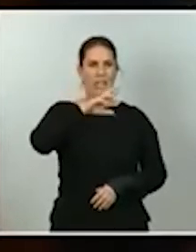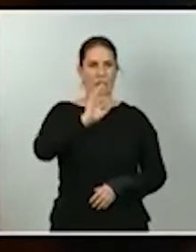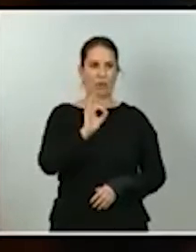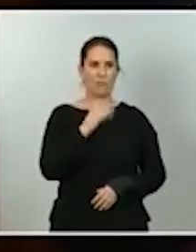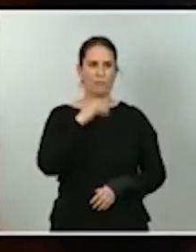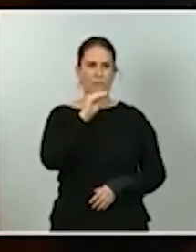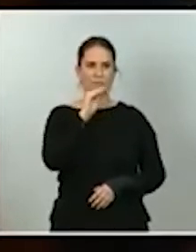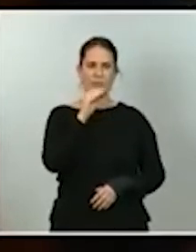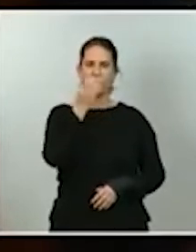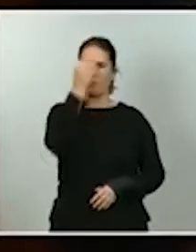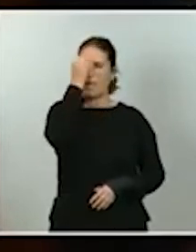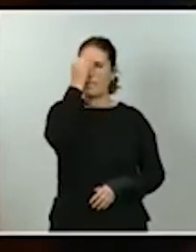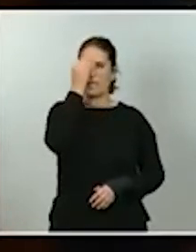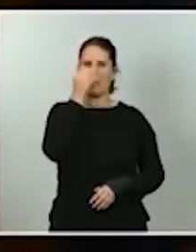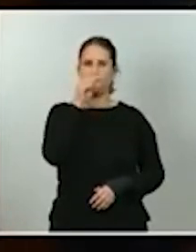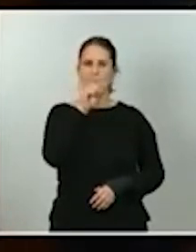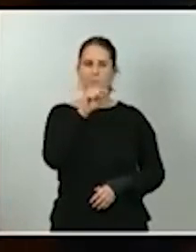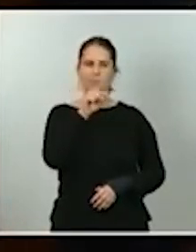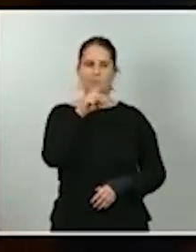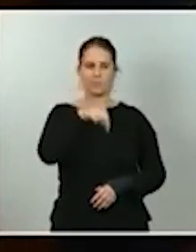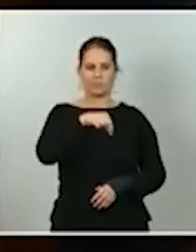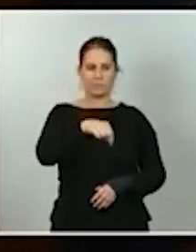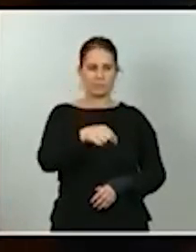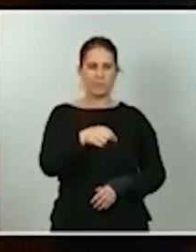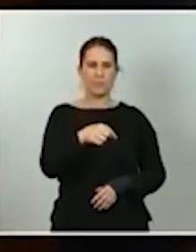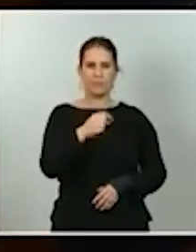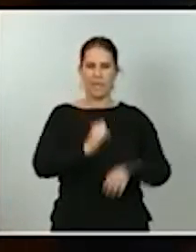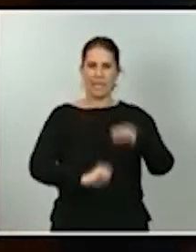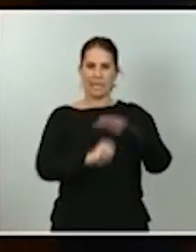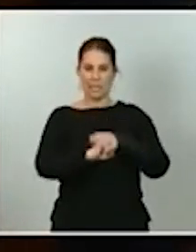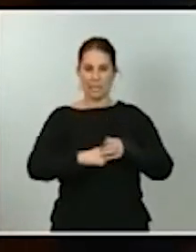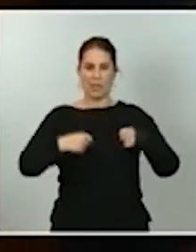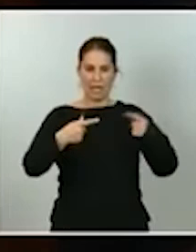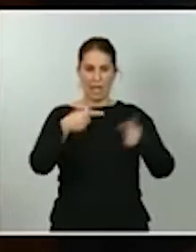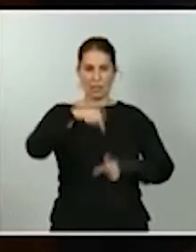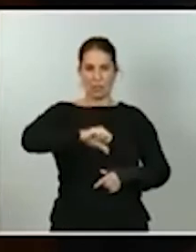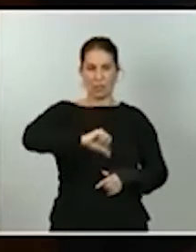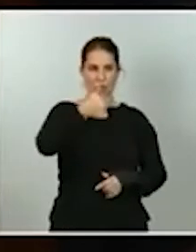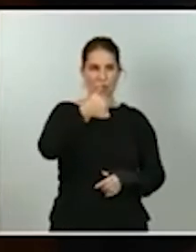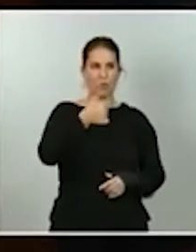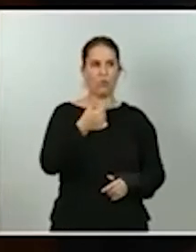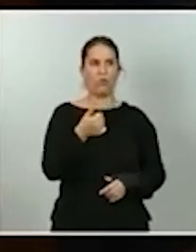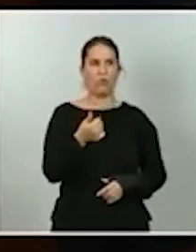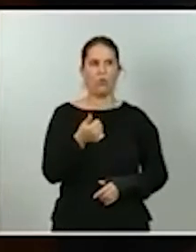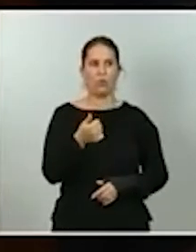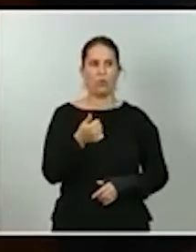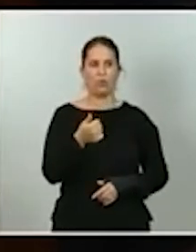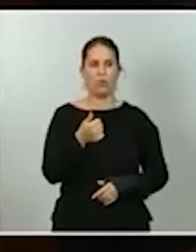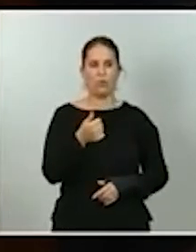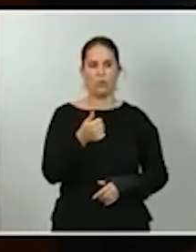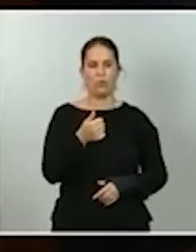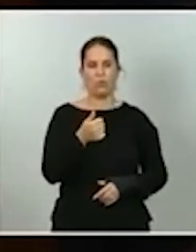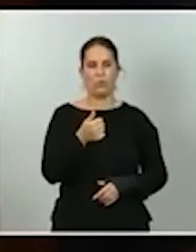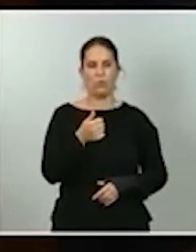techo de gasto que han aprobado hoy, que enmarcará el proyecto